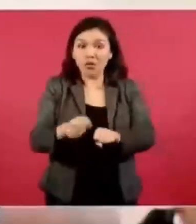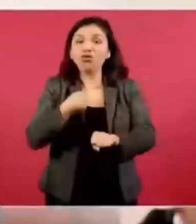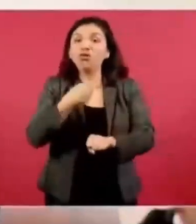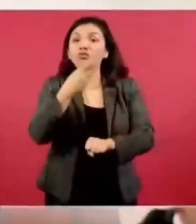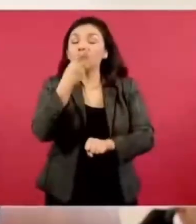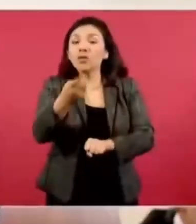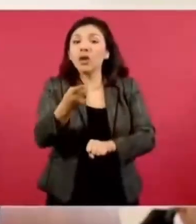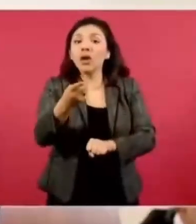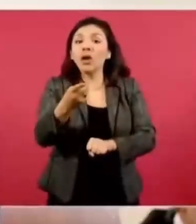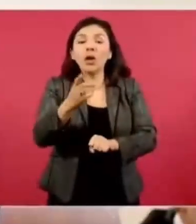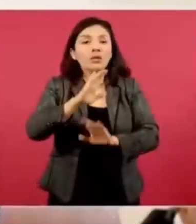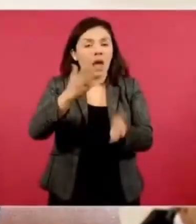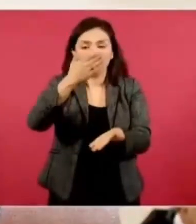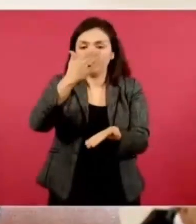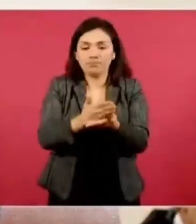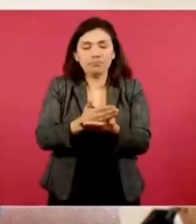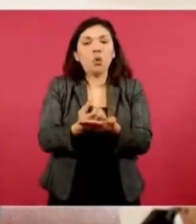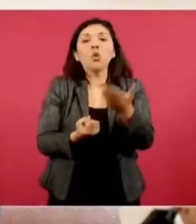hagamos lo mismo.